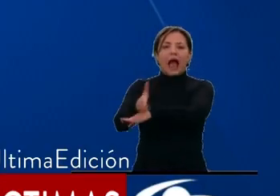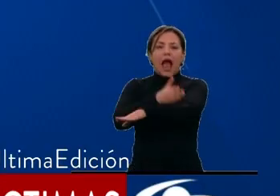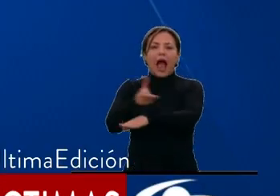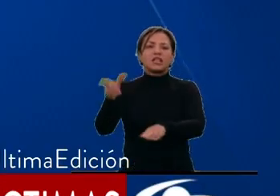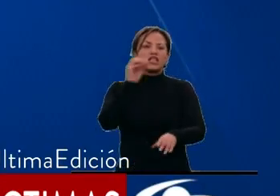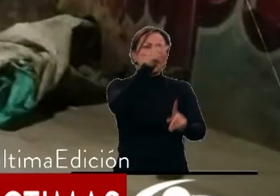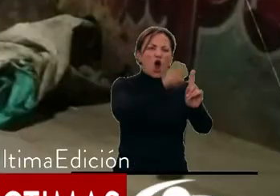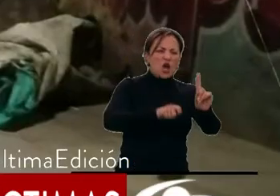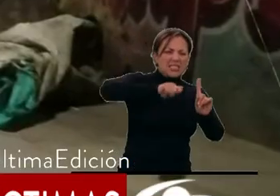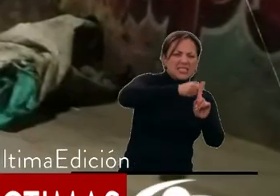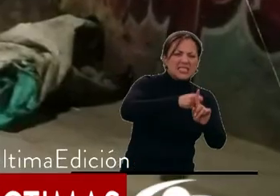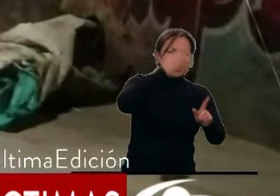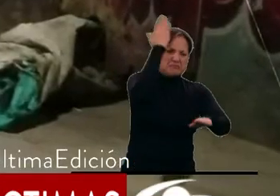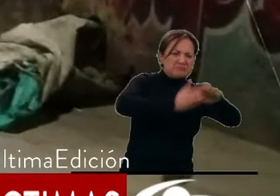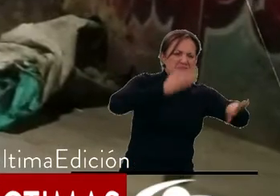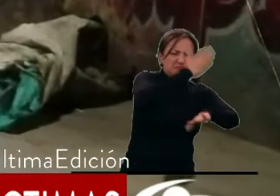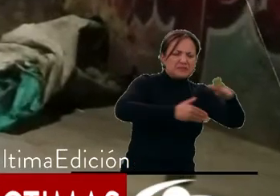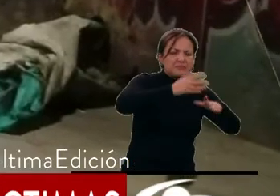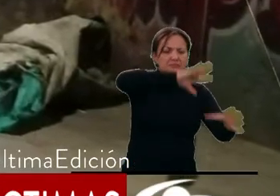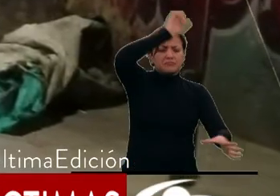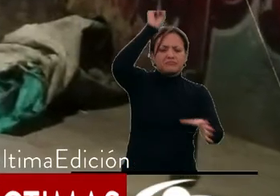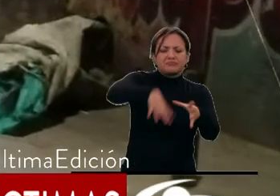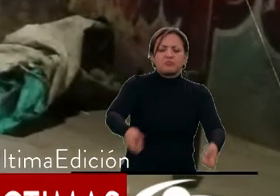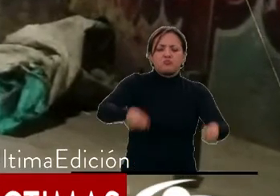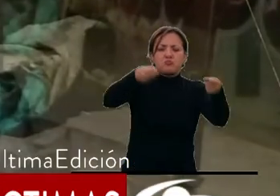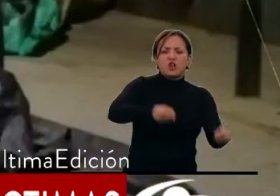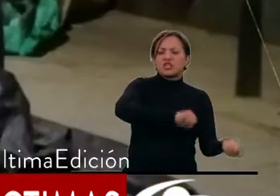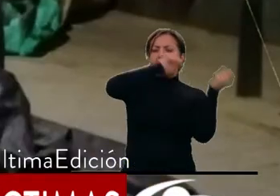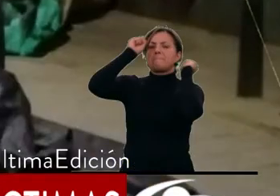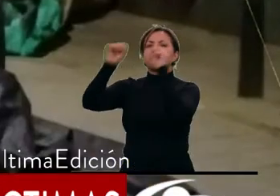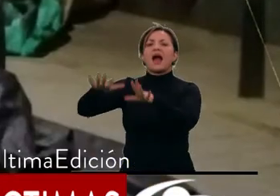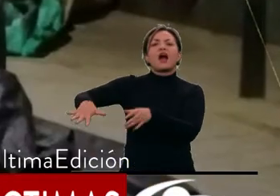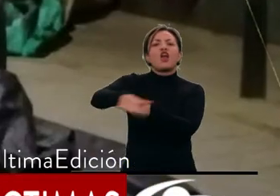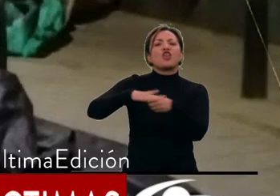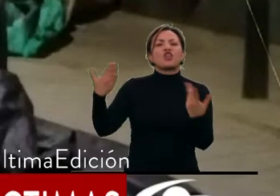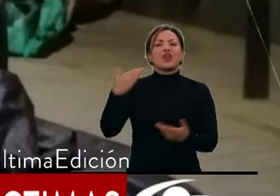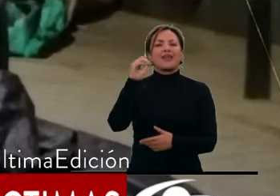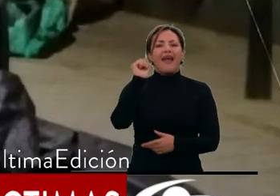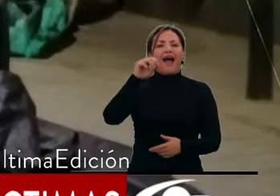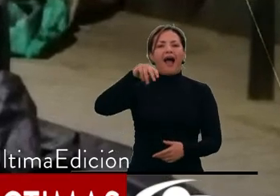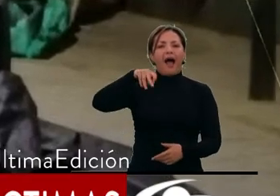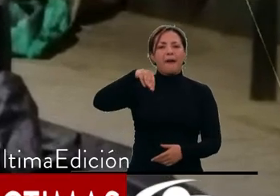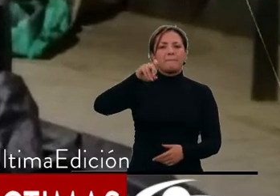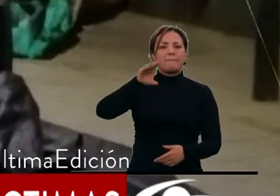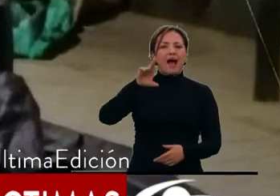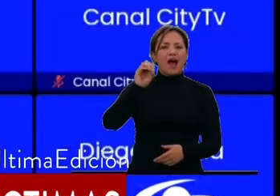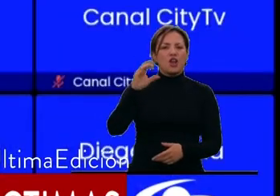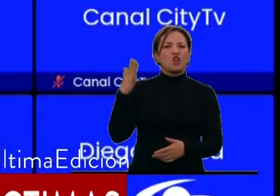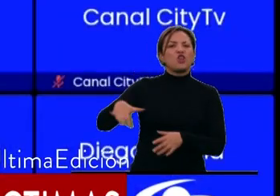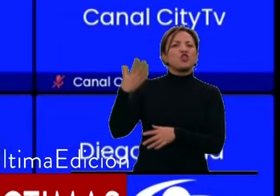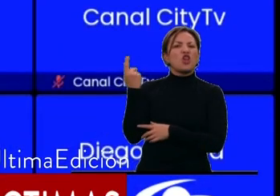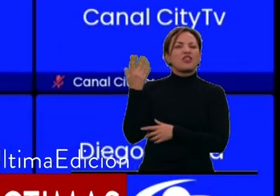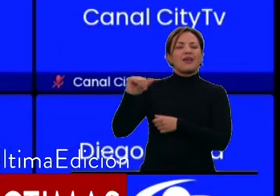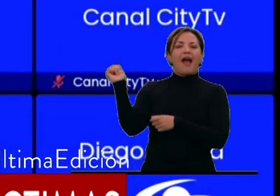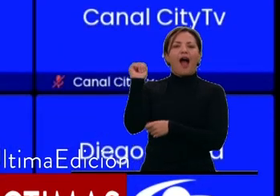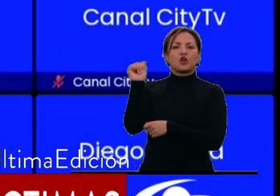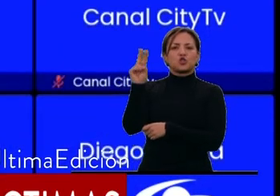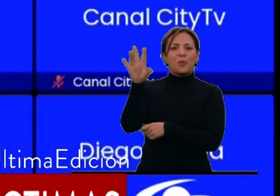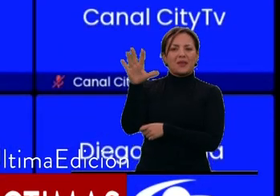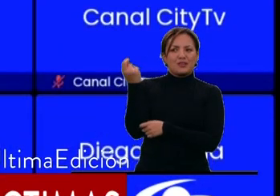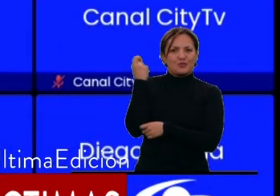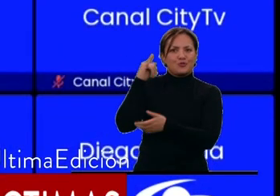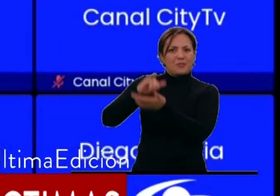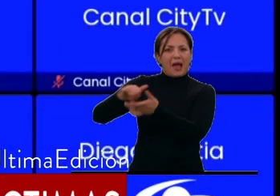torturados, embolsados y abandonados en vía pública en el barrio El Amparo el pasado 25 de agosto. Tenían a las hoy víctimas